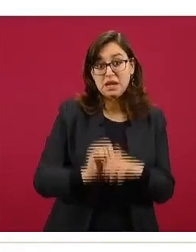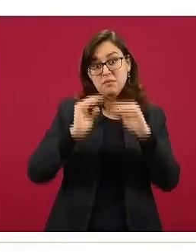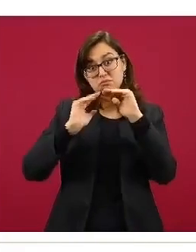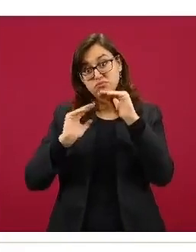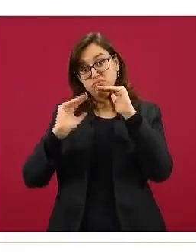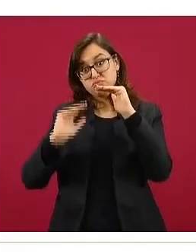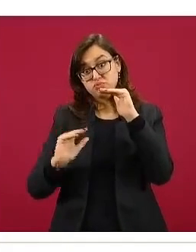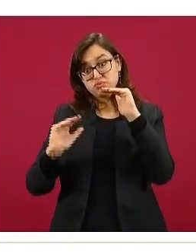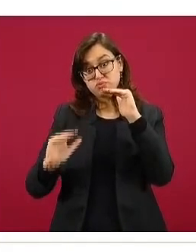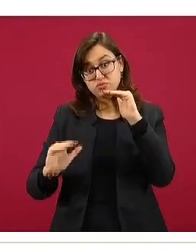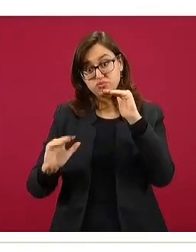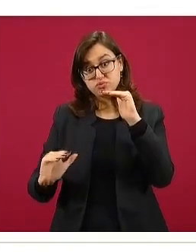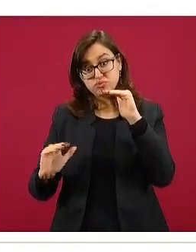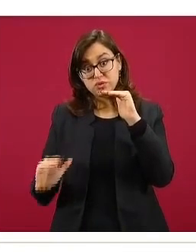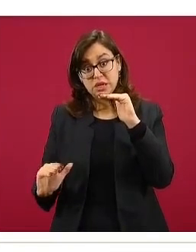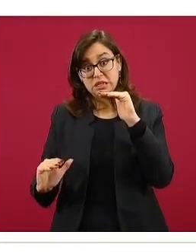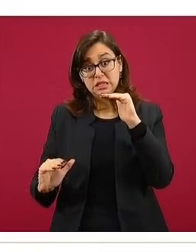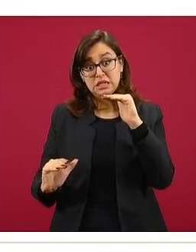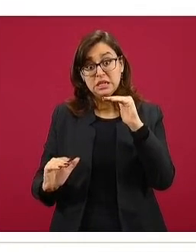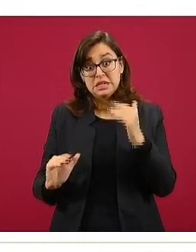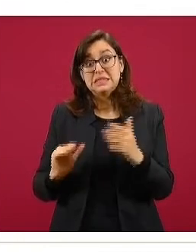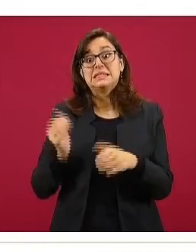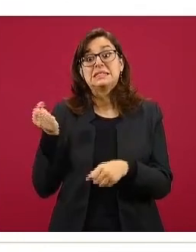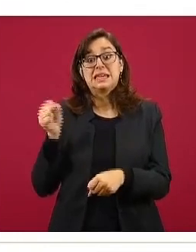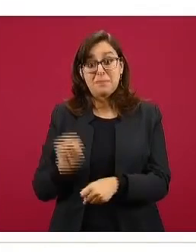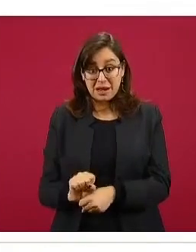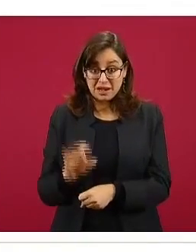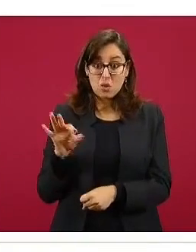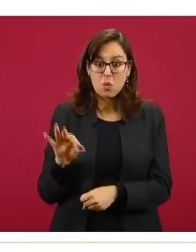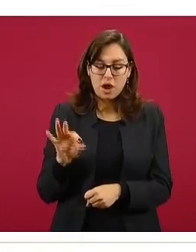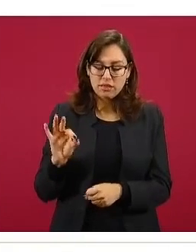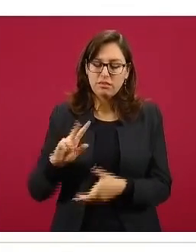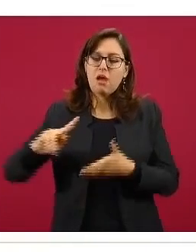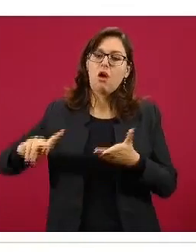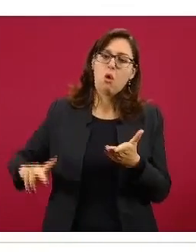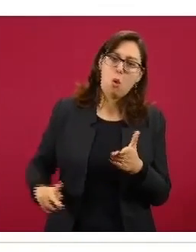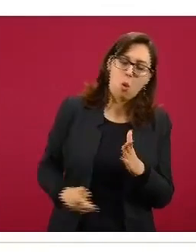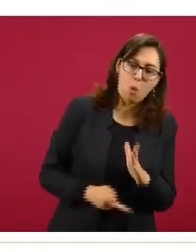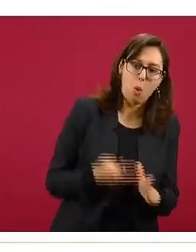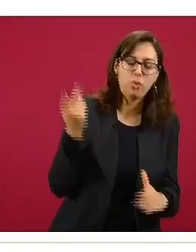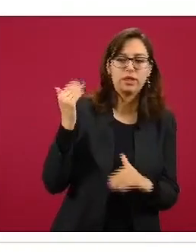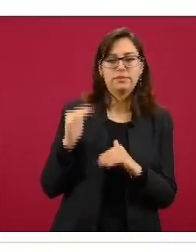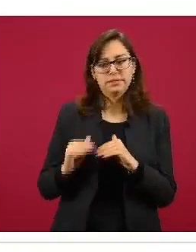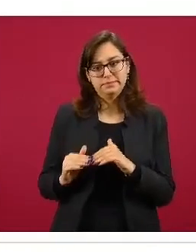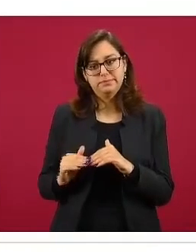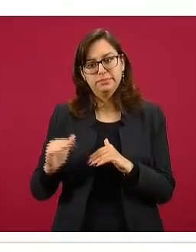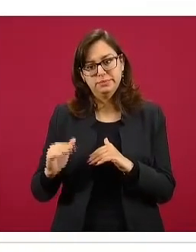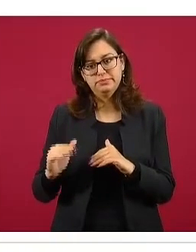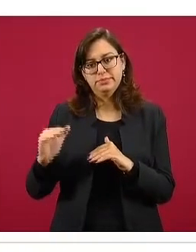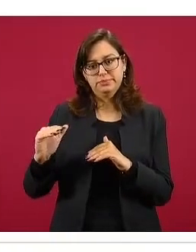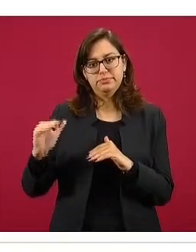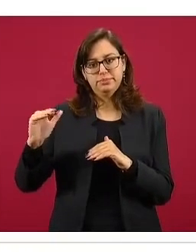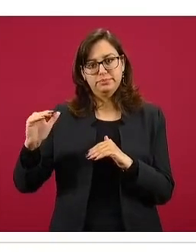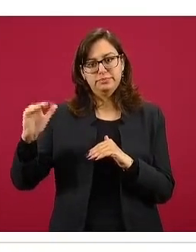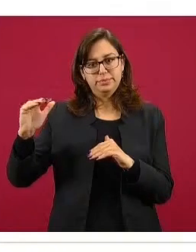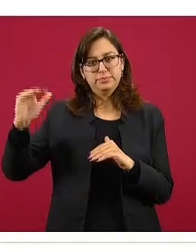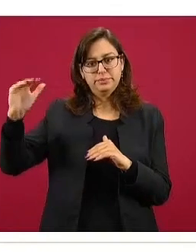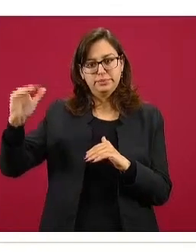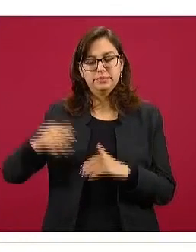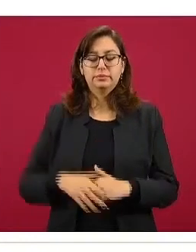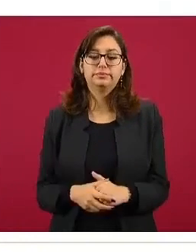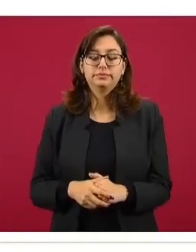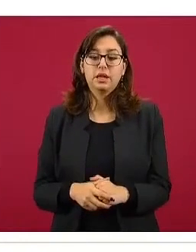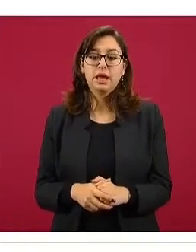partir de la semana 40, empezamos a tener un incremento en el número de casos. En términos